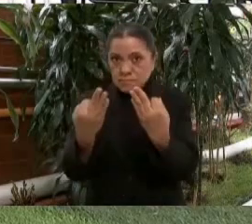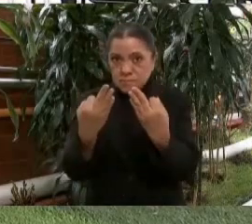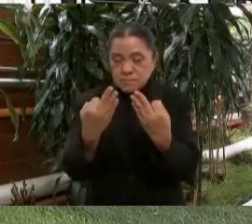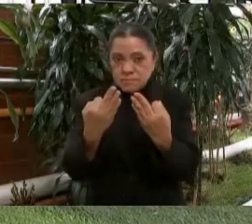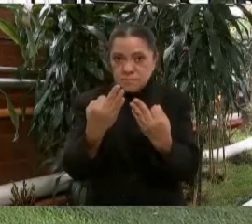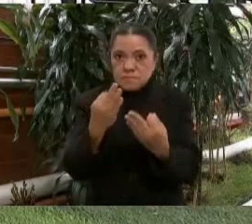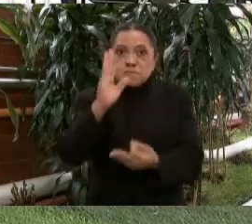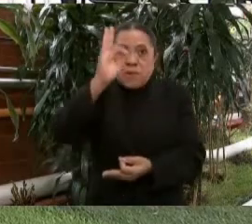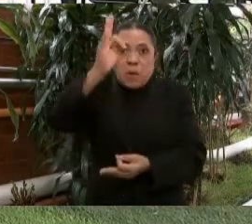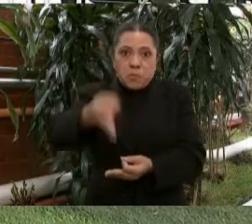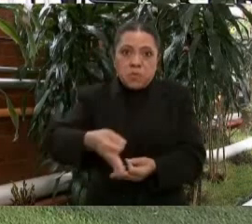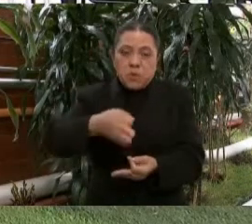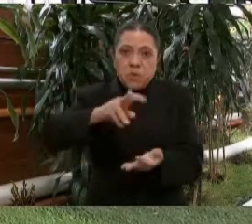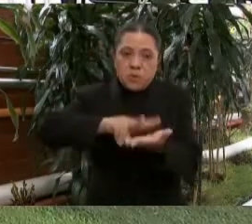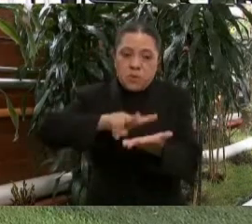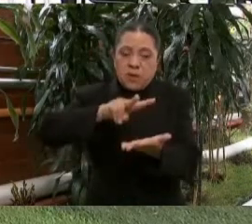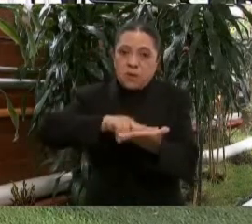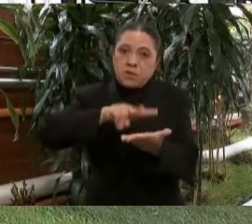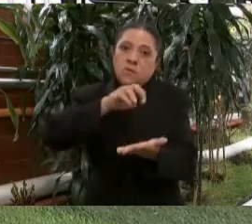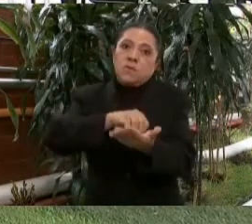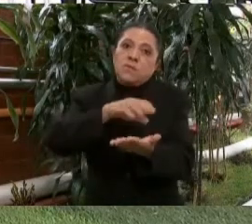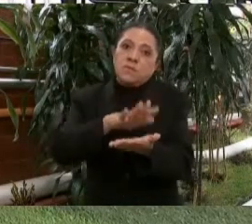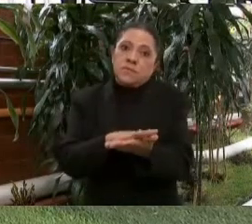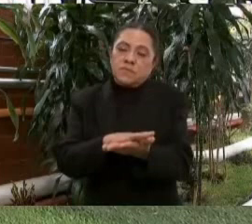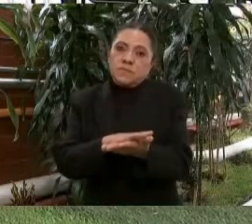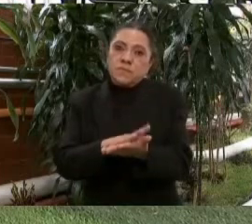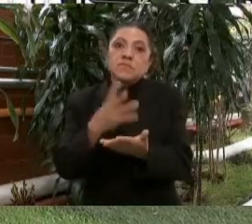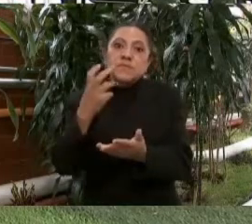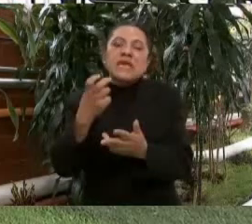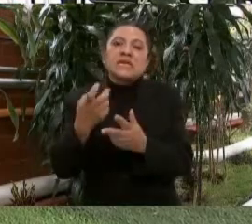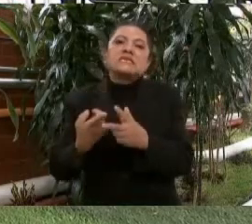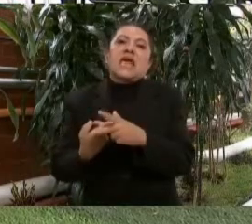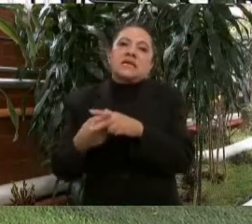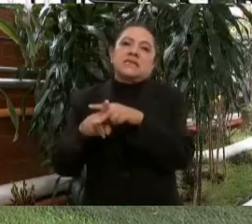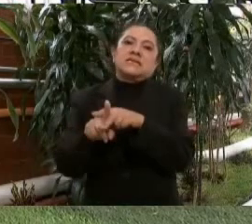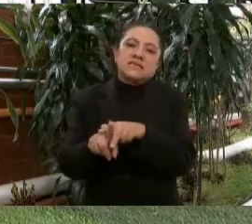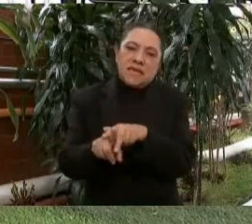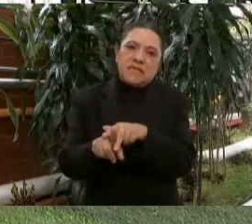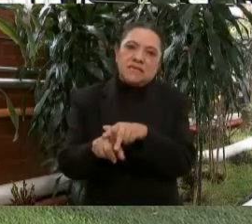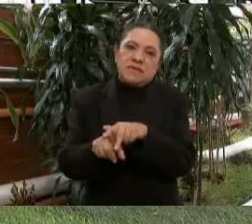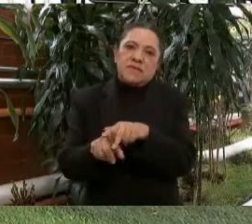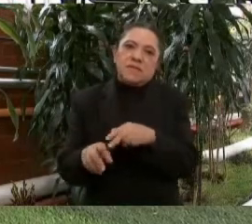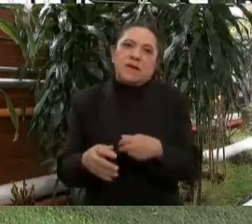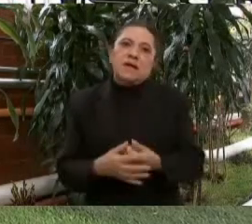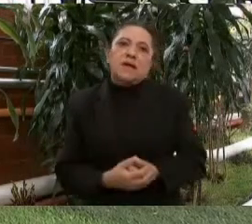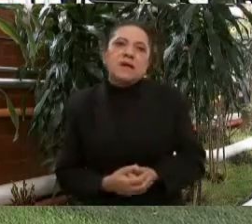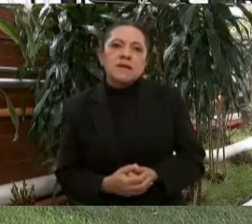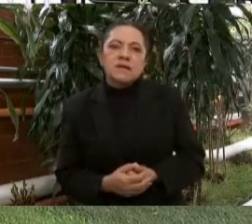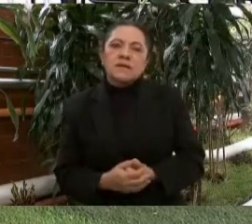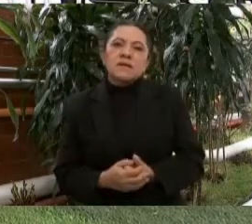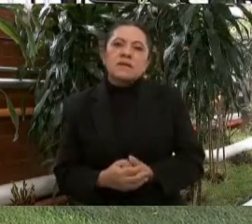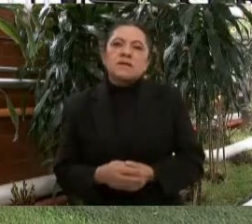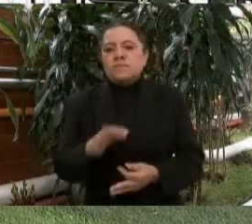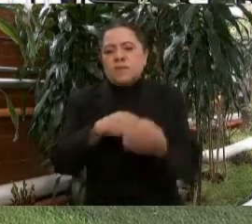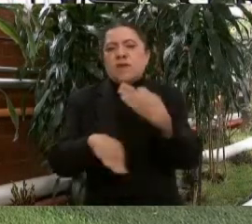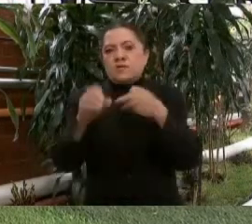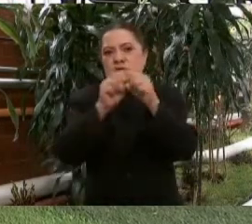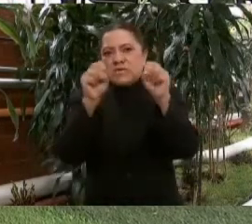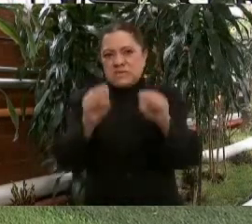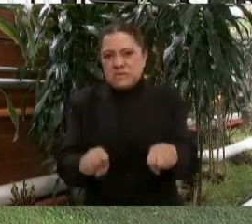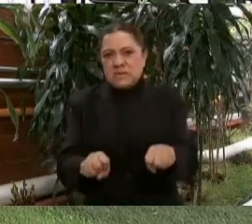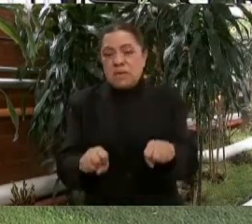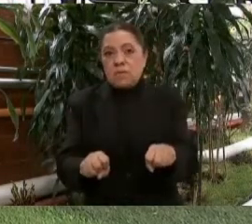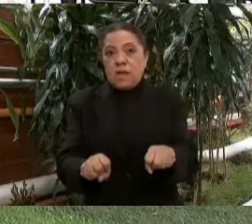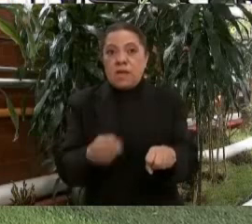aprobaron nuestra iniciativa, se aumentó el presupuesto en salud en